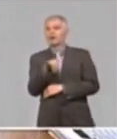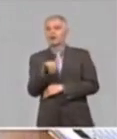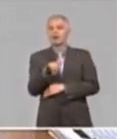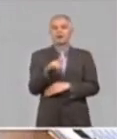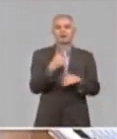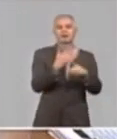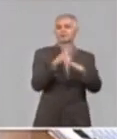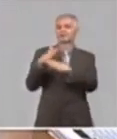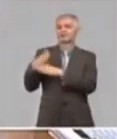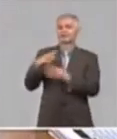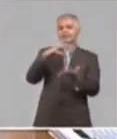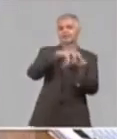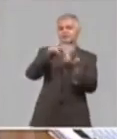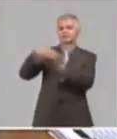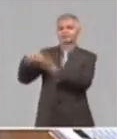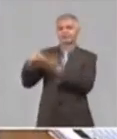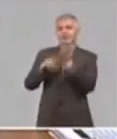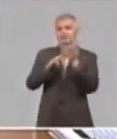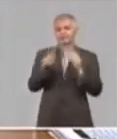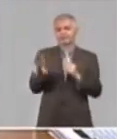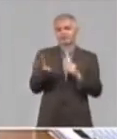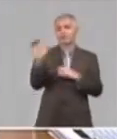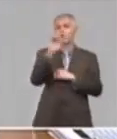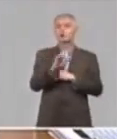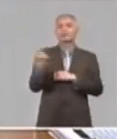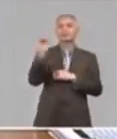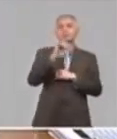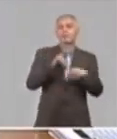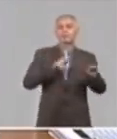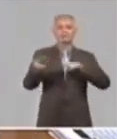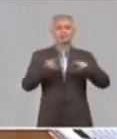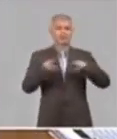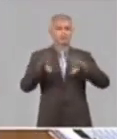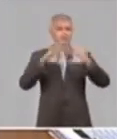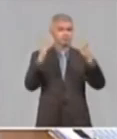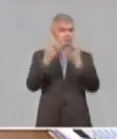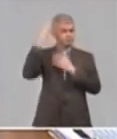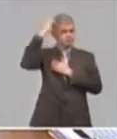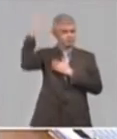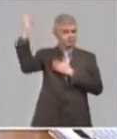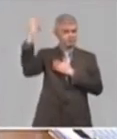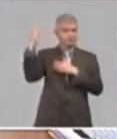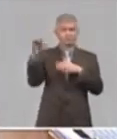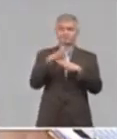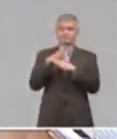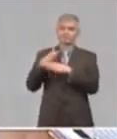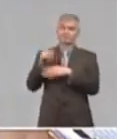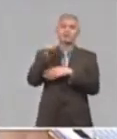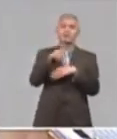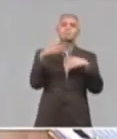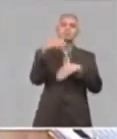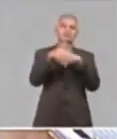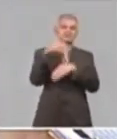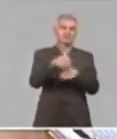organismos de la Administración Central del Estado que participan dentro del proceso inversionista o que son inversionistas de las cosas que estamos